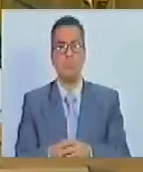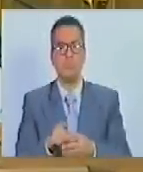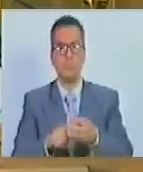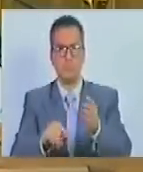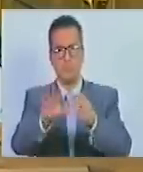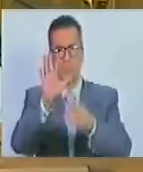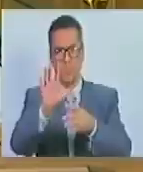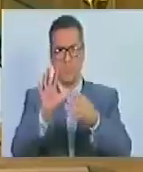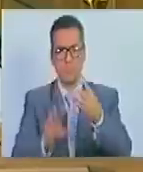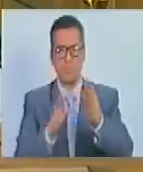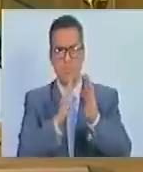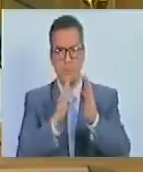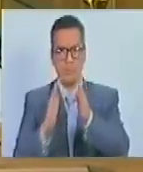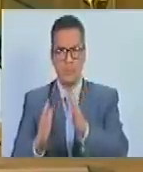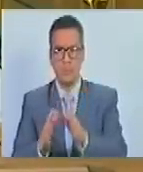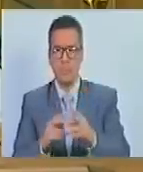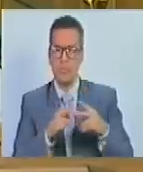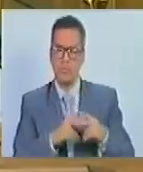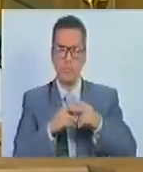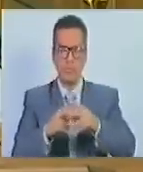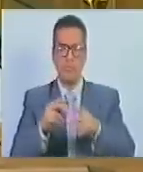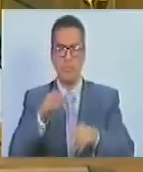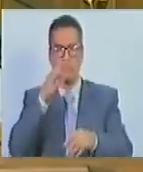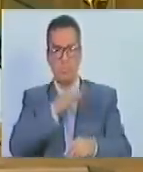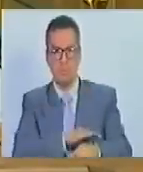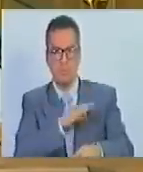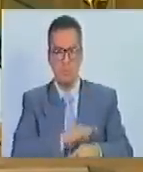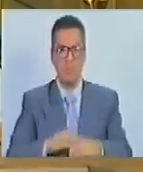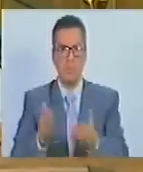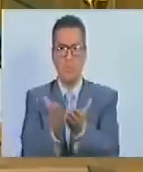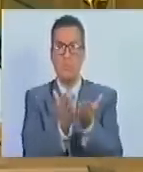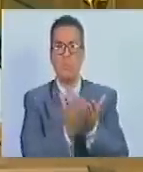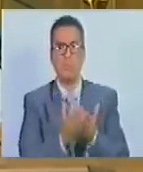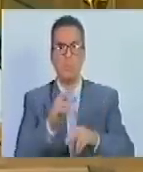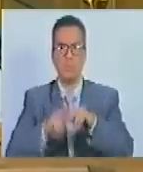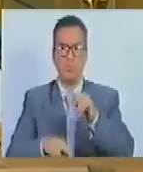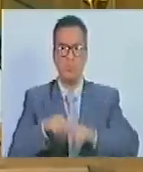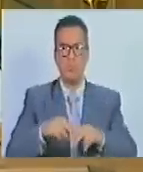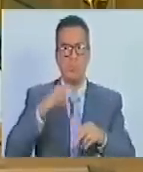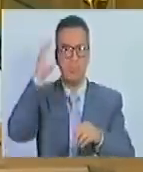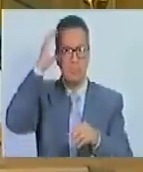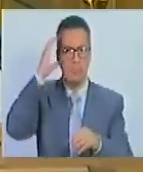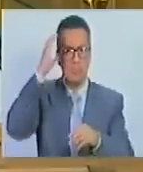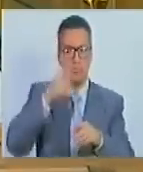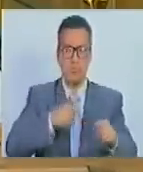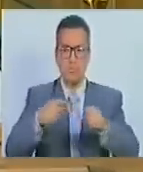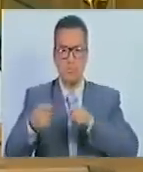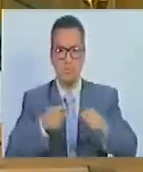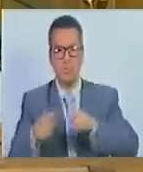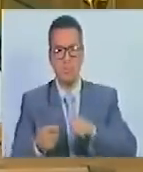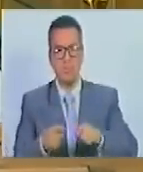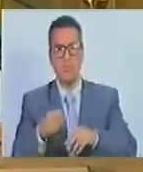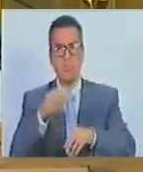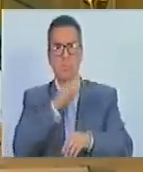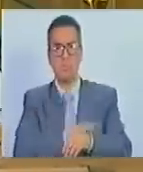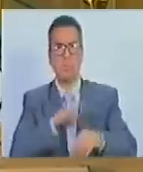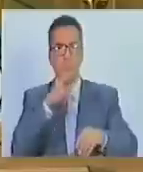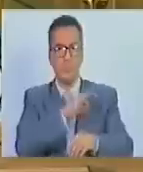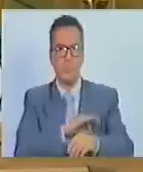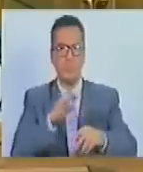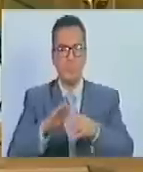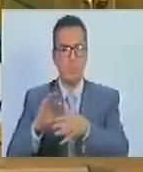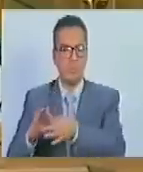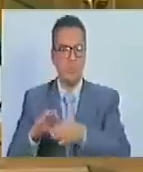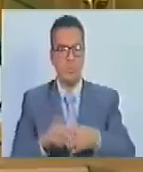5. Organizar el voluntariado social como escuela generadora de conciencia, activadora del deber social de cada